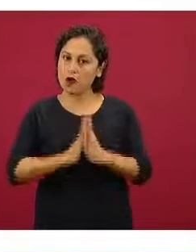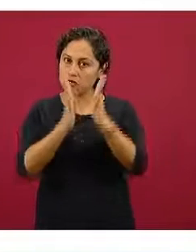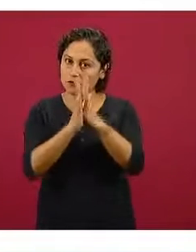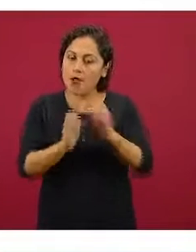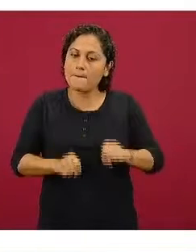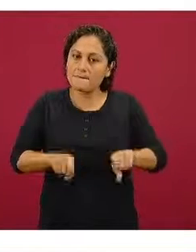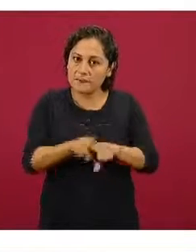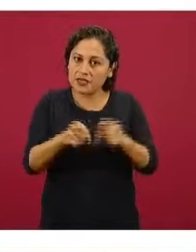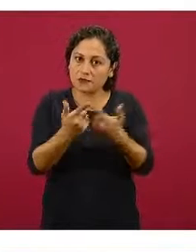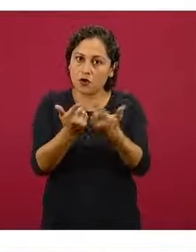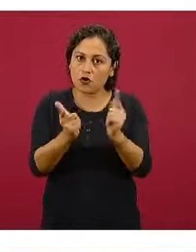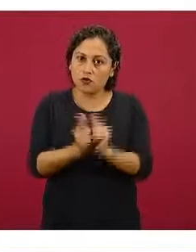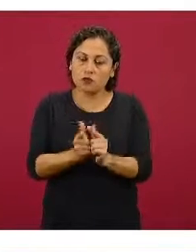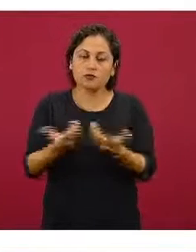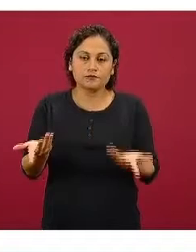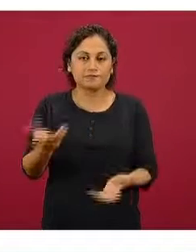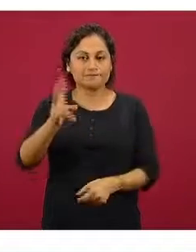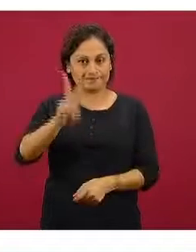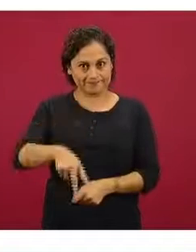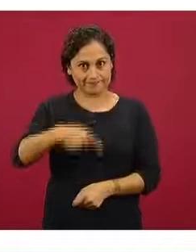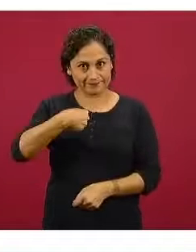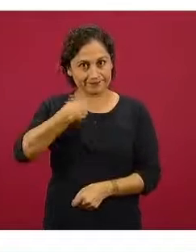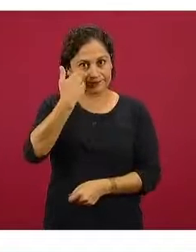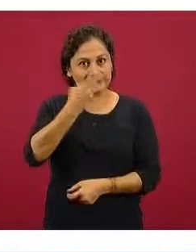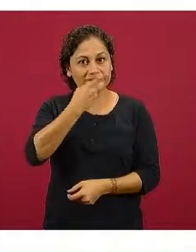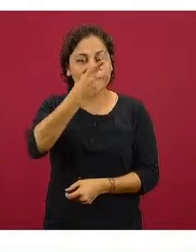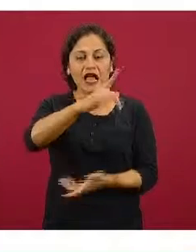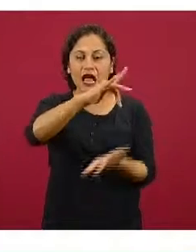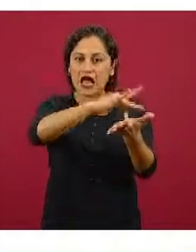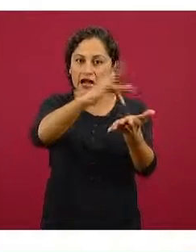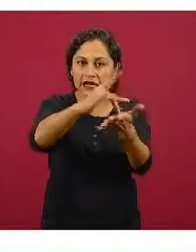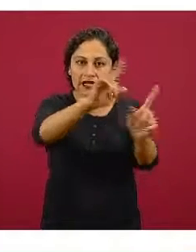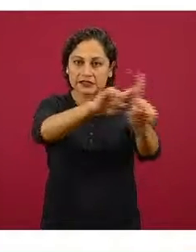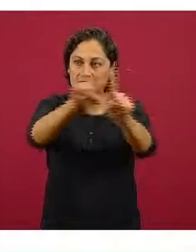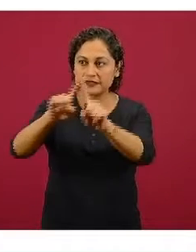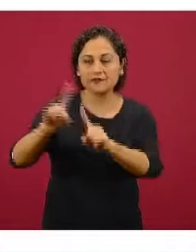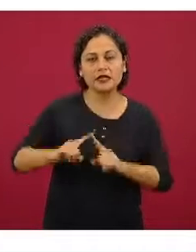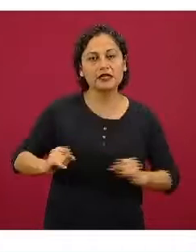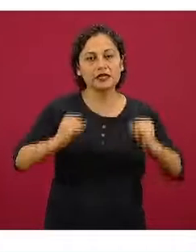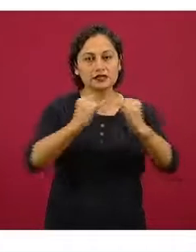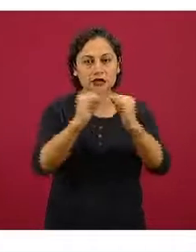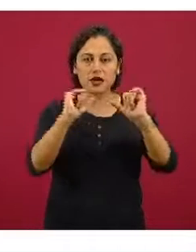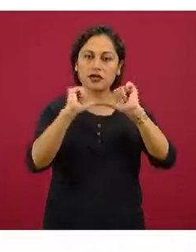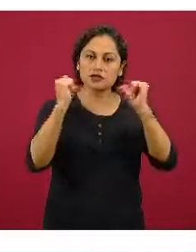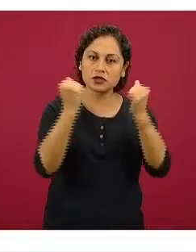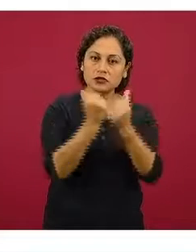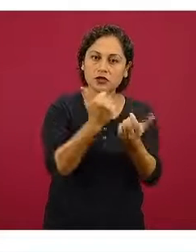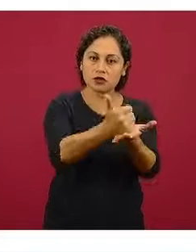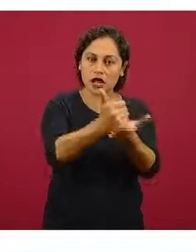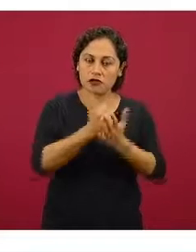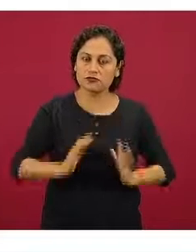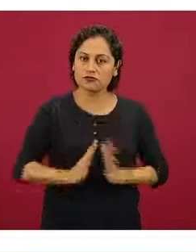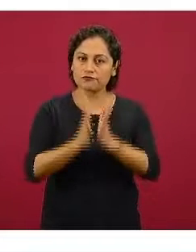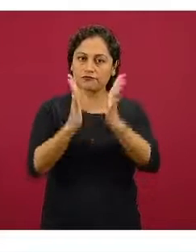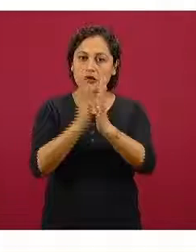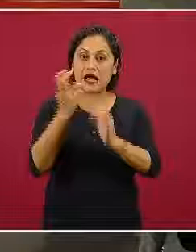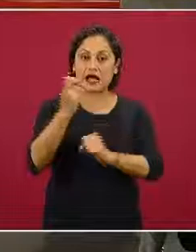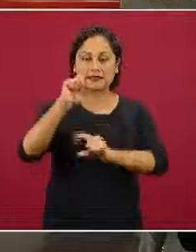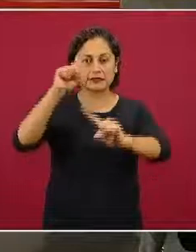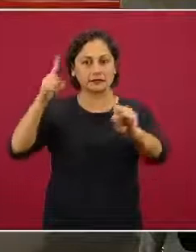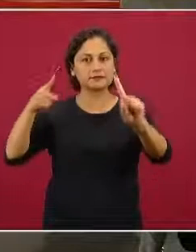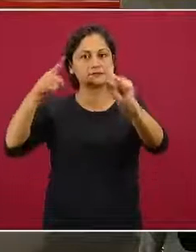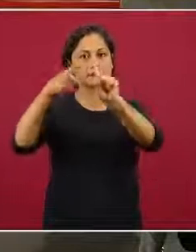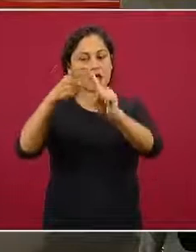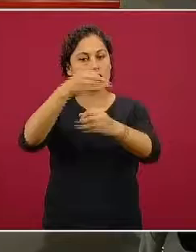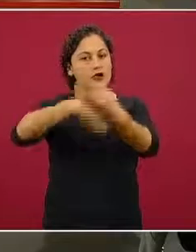pues desde aquí también mi más profundo agradecimiento para este proyecto y para todos los otros elementos de esta gran estrategia de integración muchas gracias